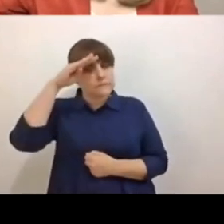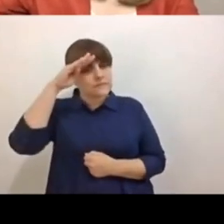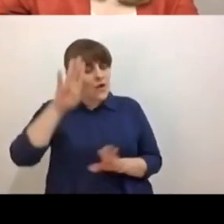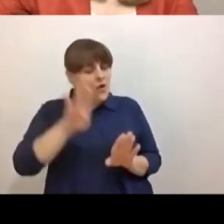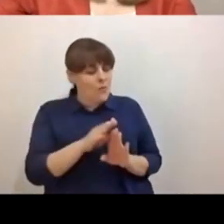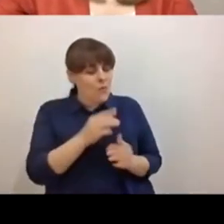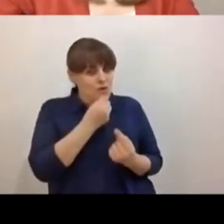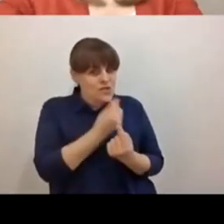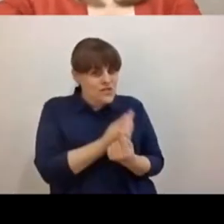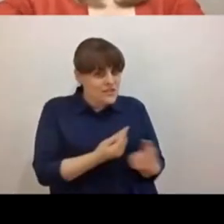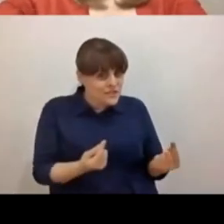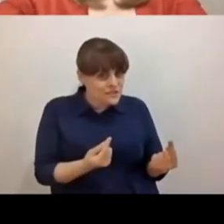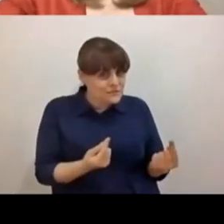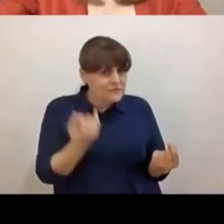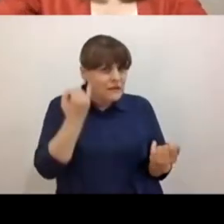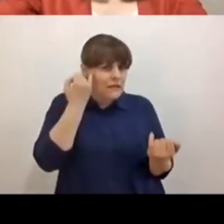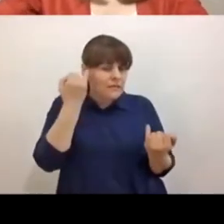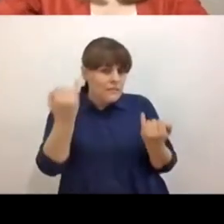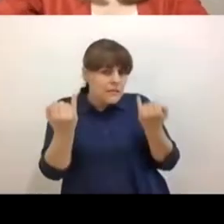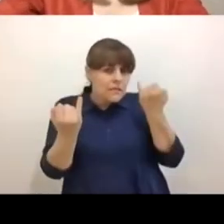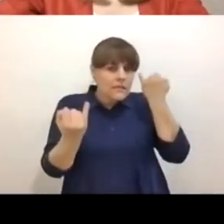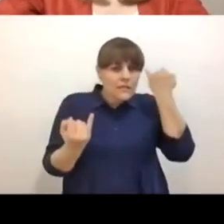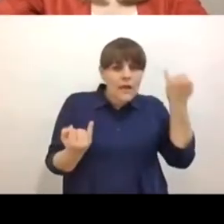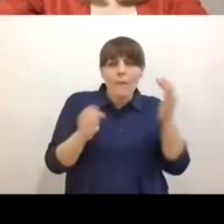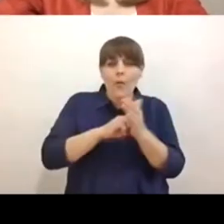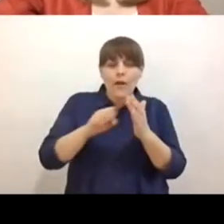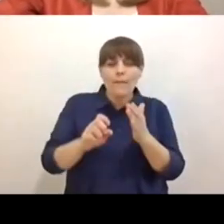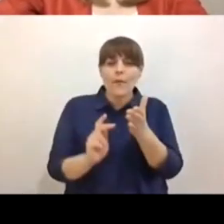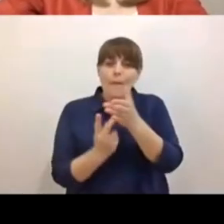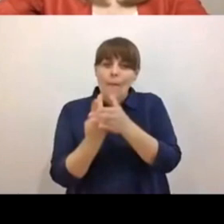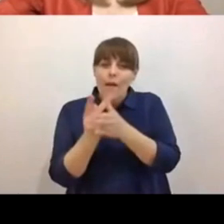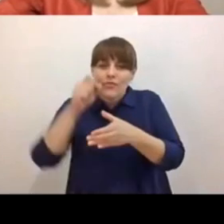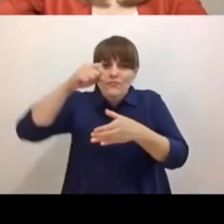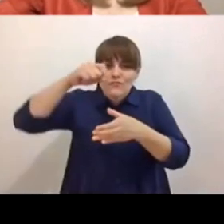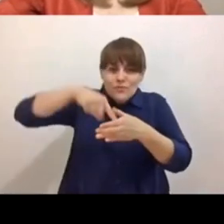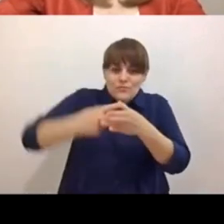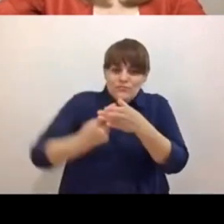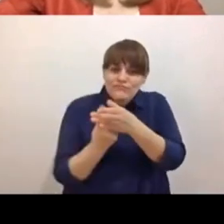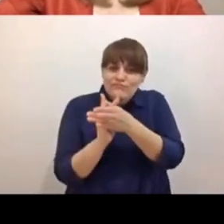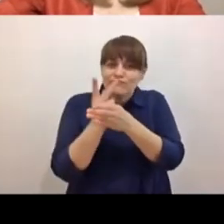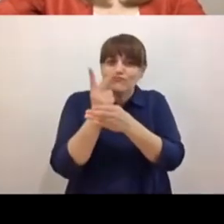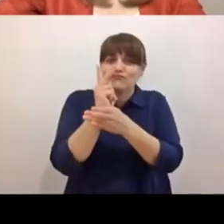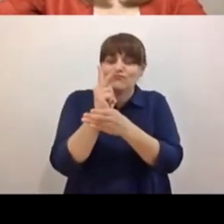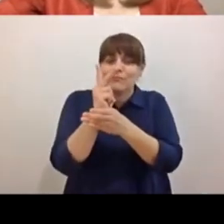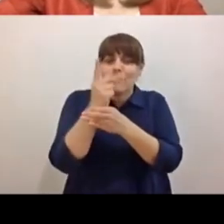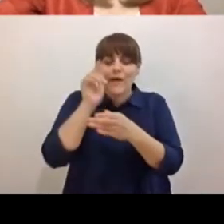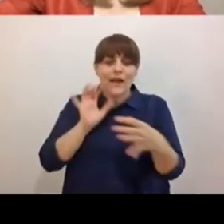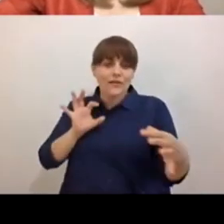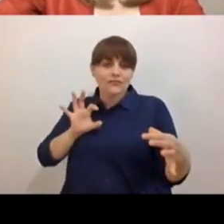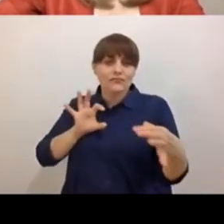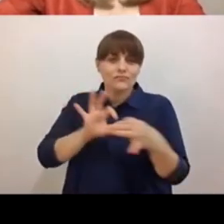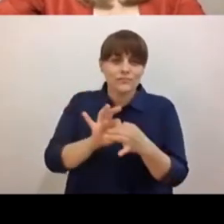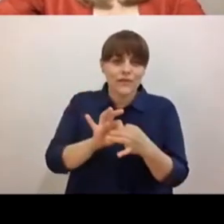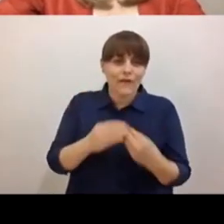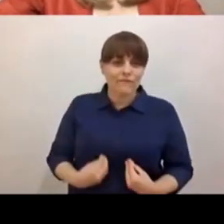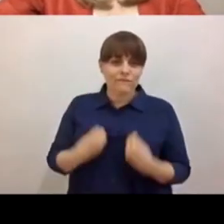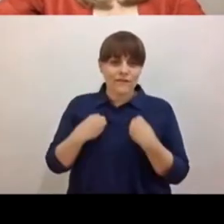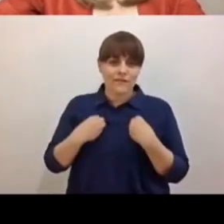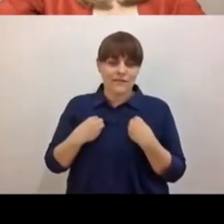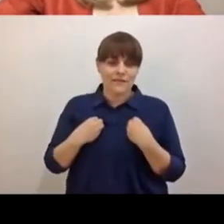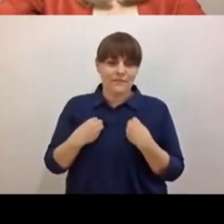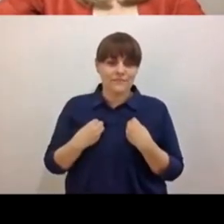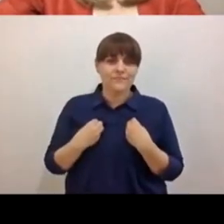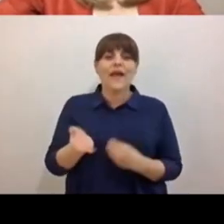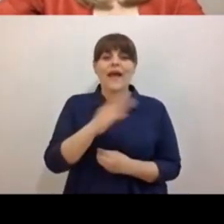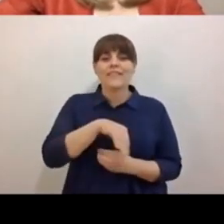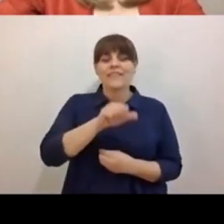Existen muchas ideas, sembrar plantas, ¿no? Conectarnos con la vida, lo que Ana